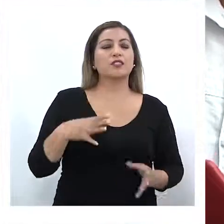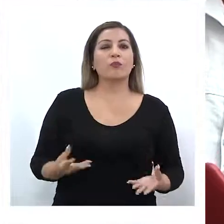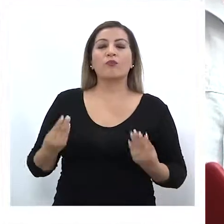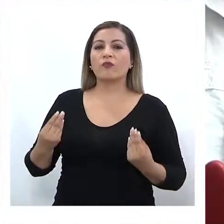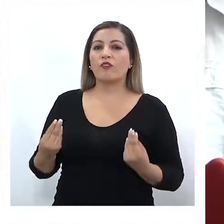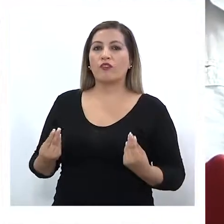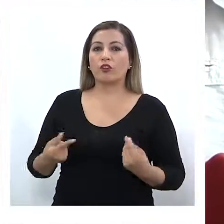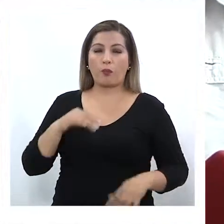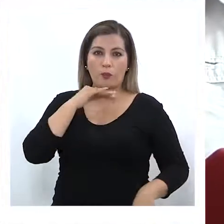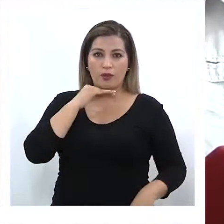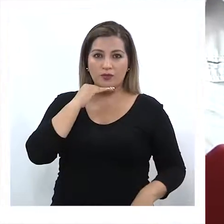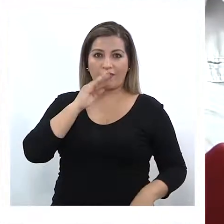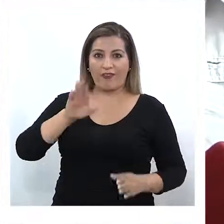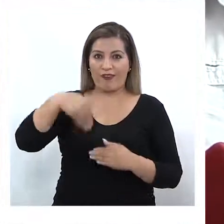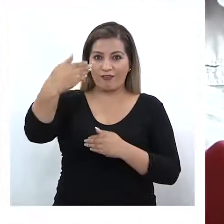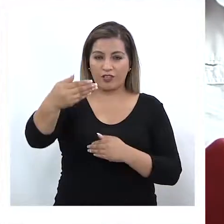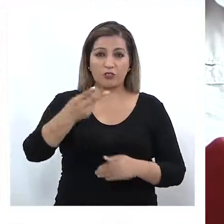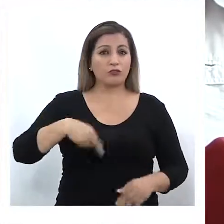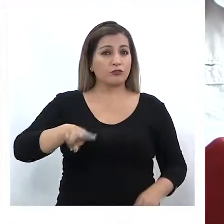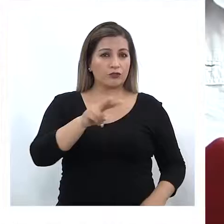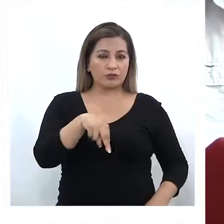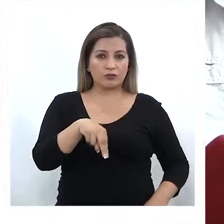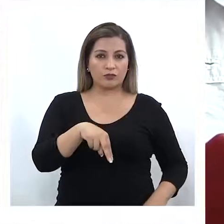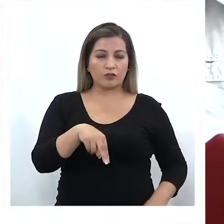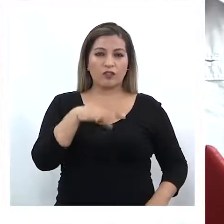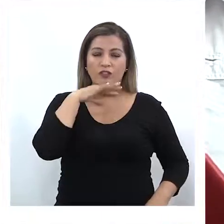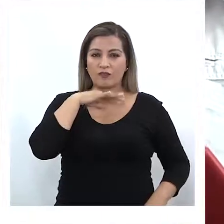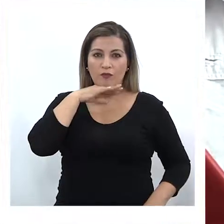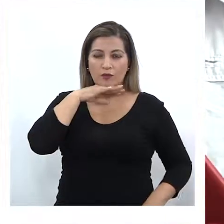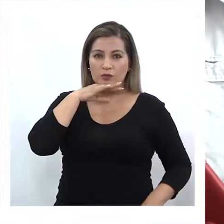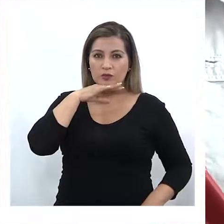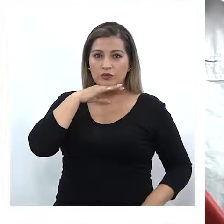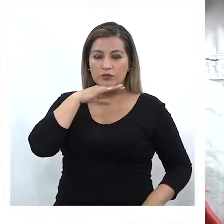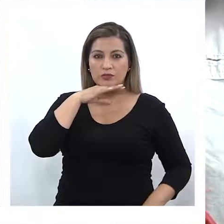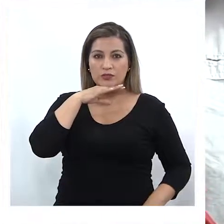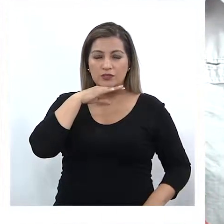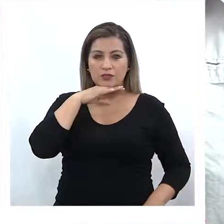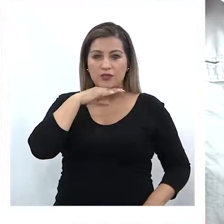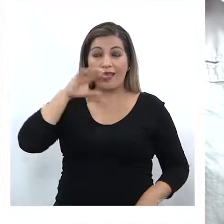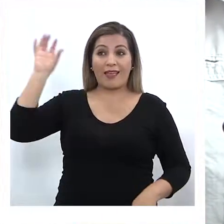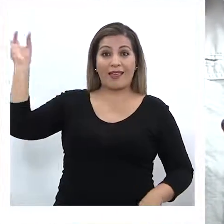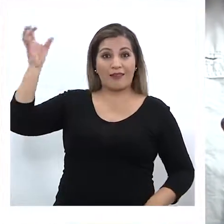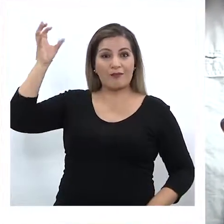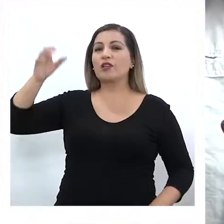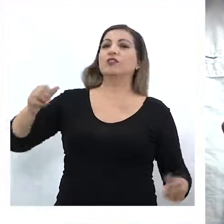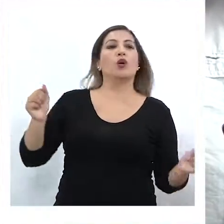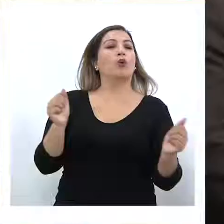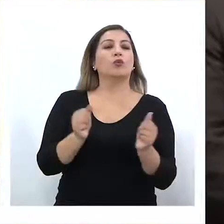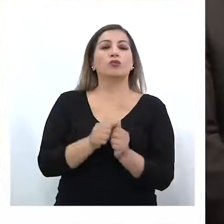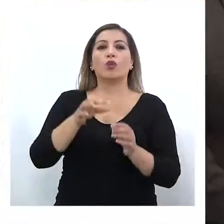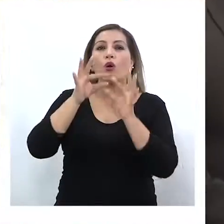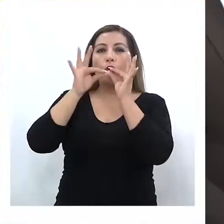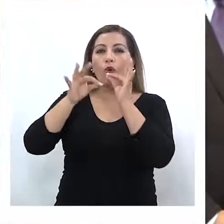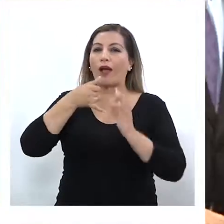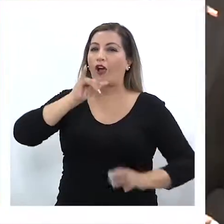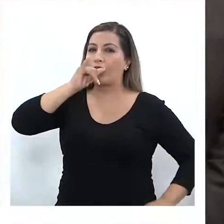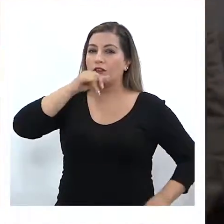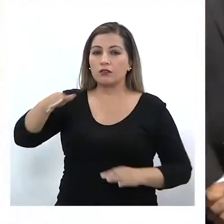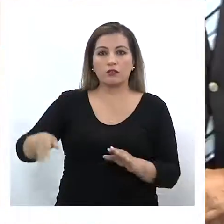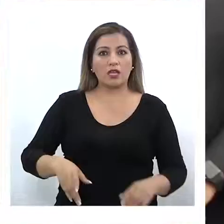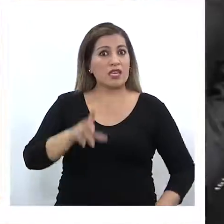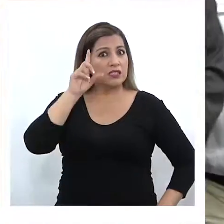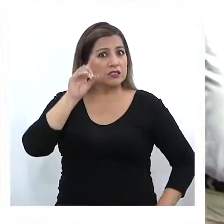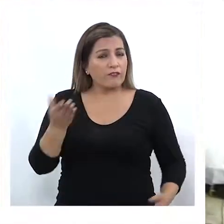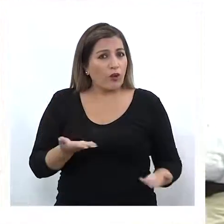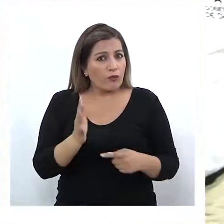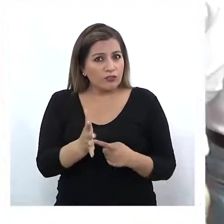buen dispositivo para utilizarlo en terreno, por eso vamos a estar utilizándolo in situ en la ambulancia, en conjunto con la alcoholemia. ¿Y sabe